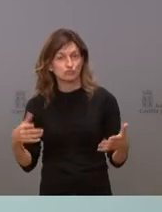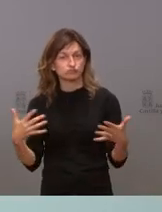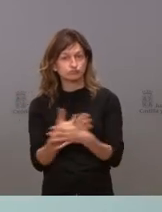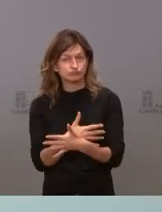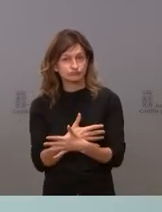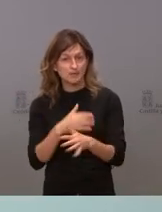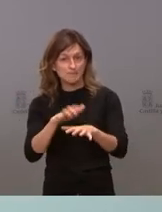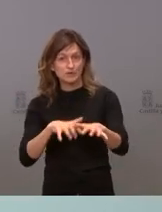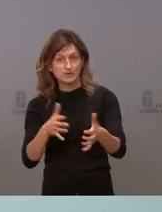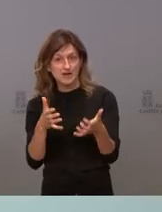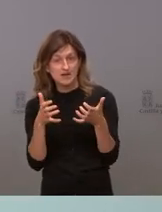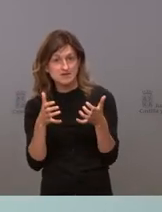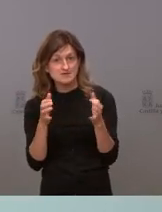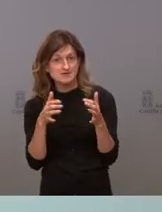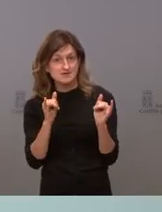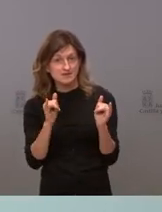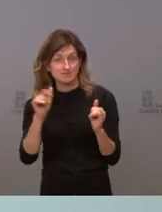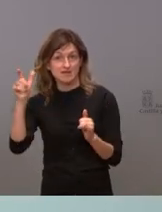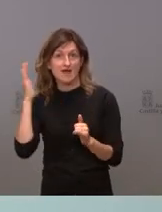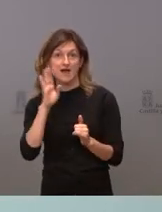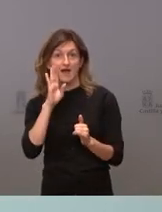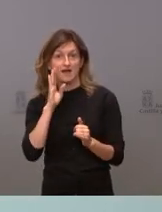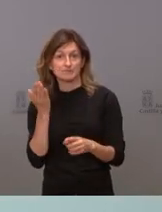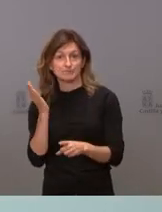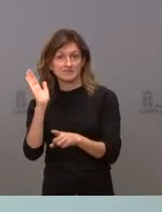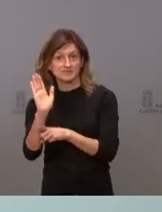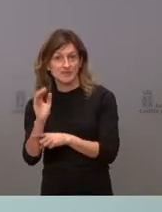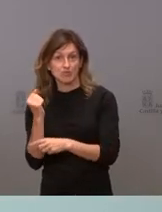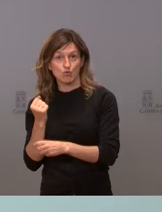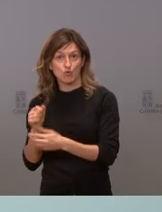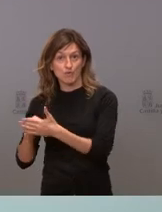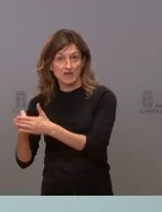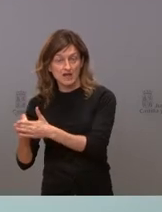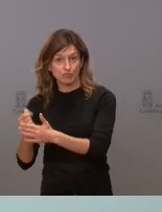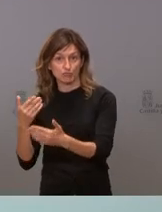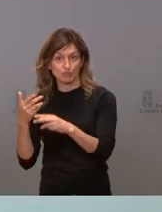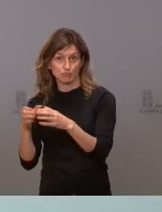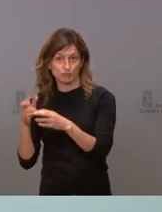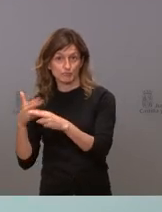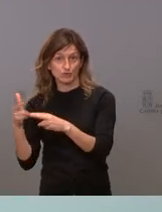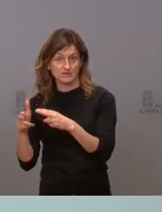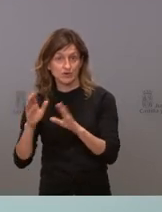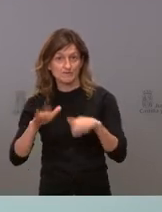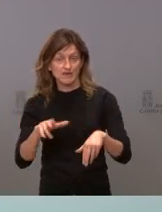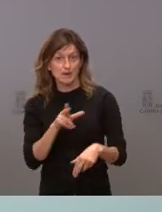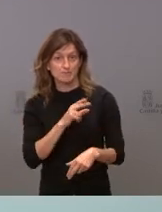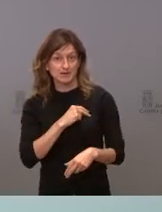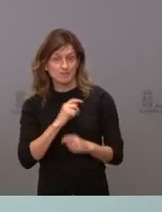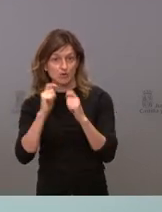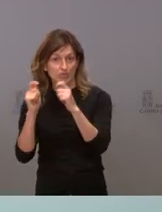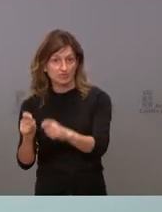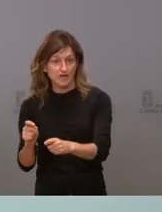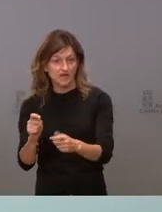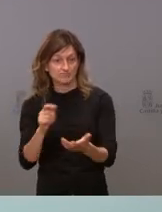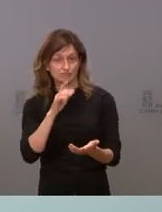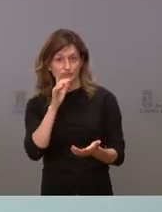conseguido la mayoría es quien se presentó forzado por su partido, que ahora le da como premio de consolación a la vista de que